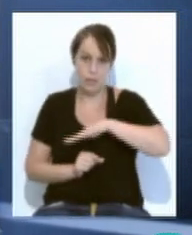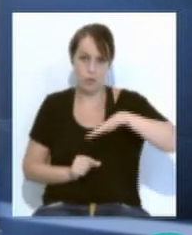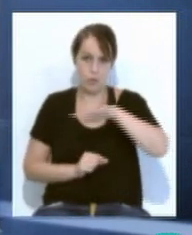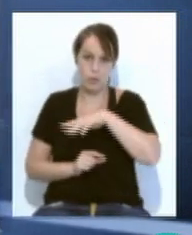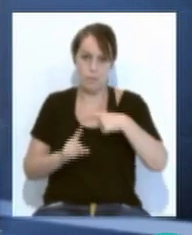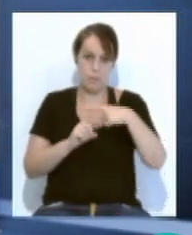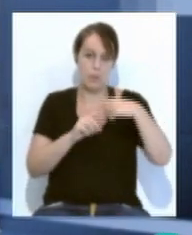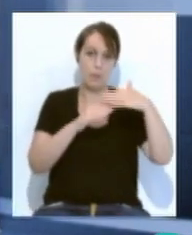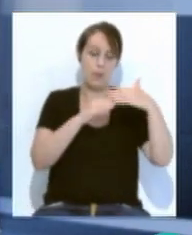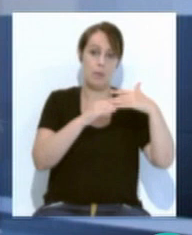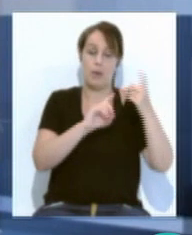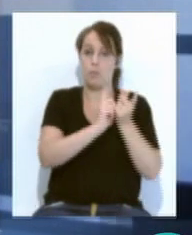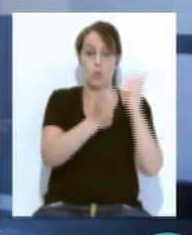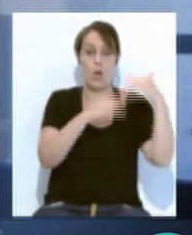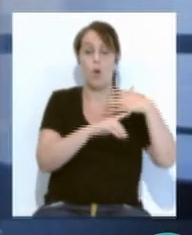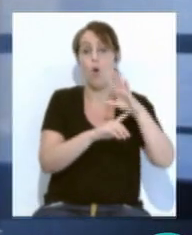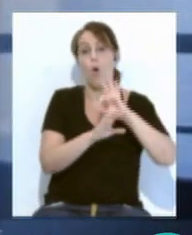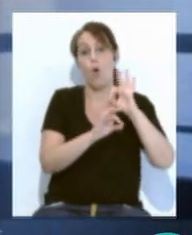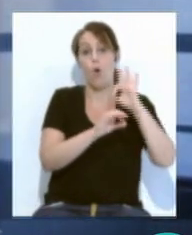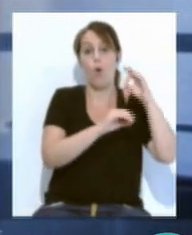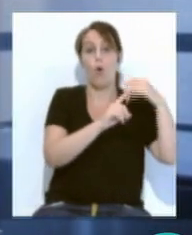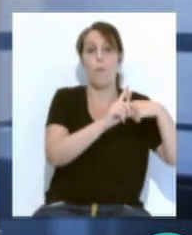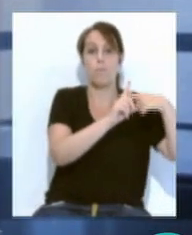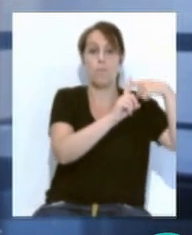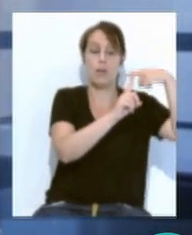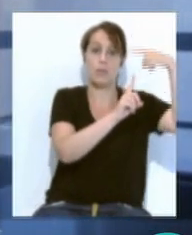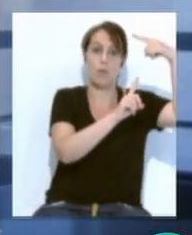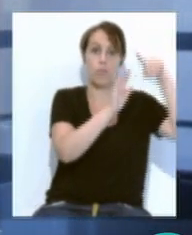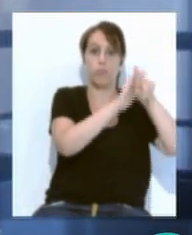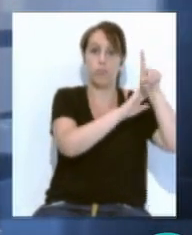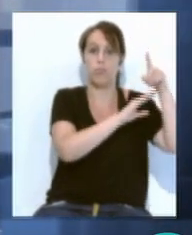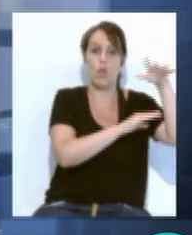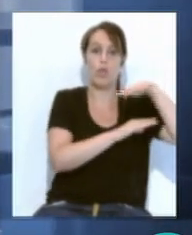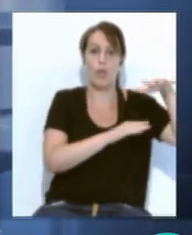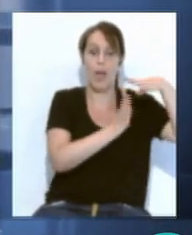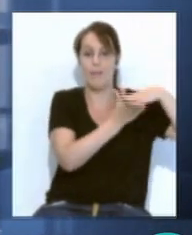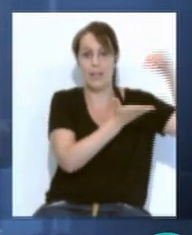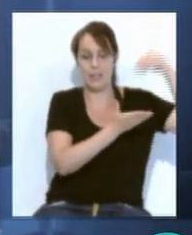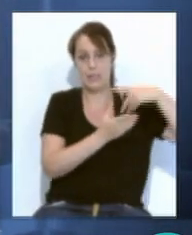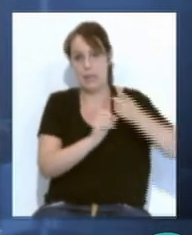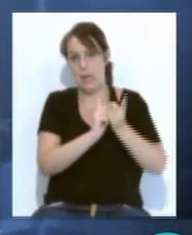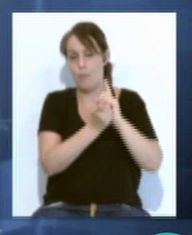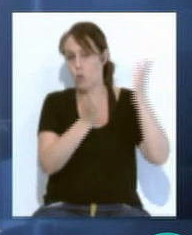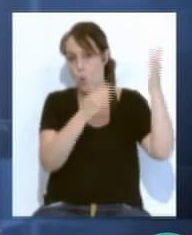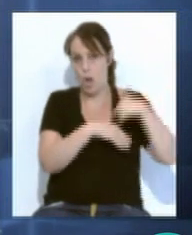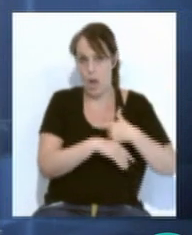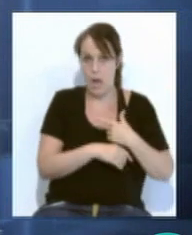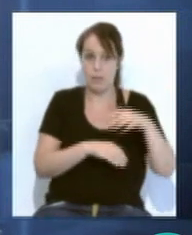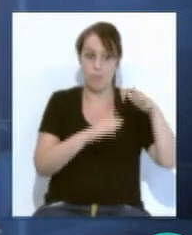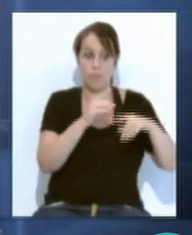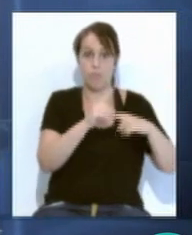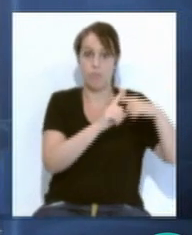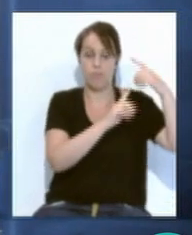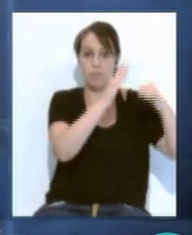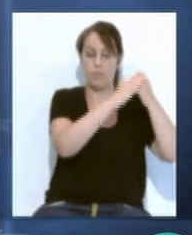Temperaturas mínimas sin cambios o en descenso máximas en ascenso en el campo de Gibraltar y sin cambios en el resto. La máxima